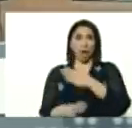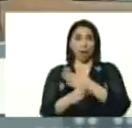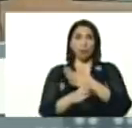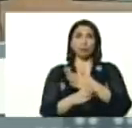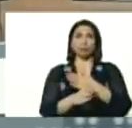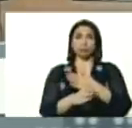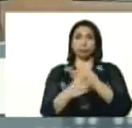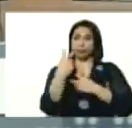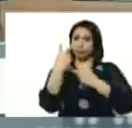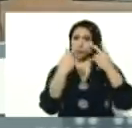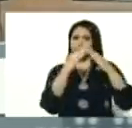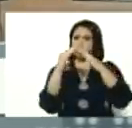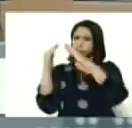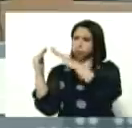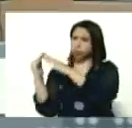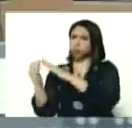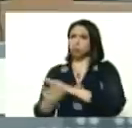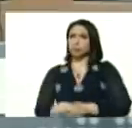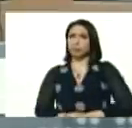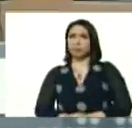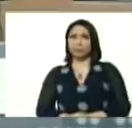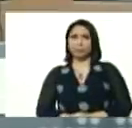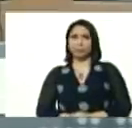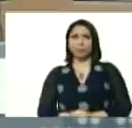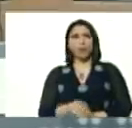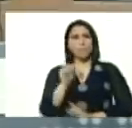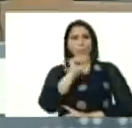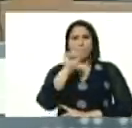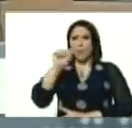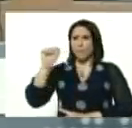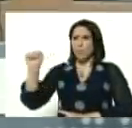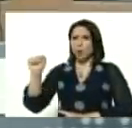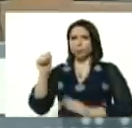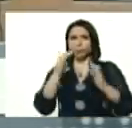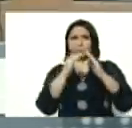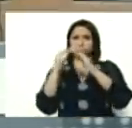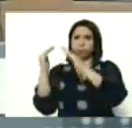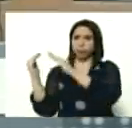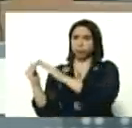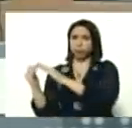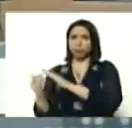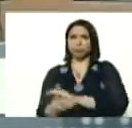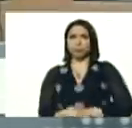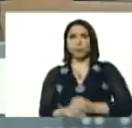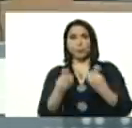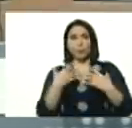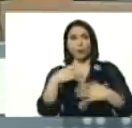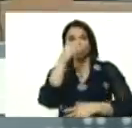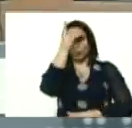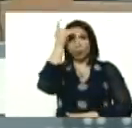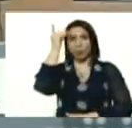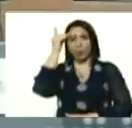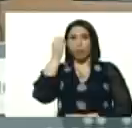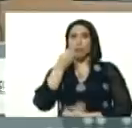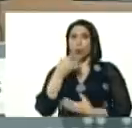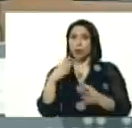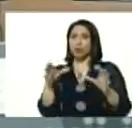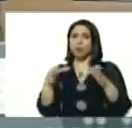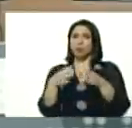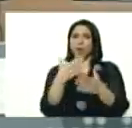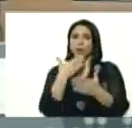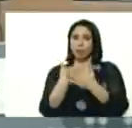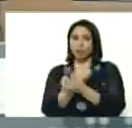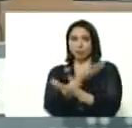ir al casa por casa, al puerta por puerta, bueno, Diosdado, buena reunión, les